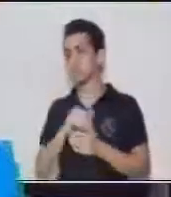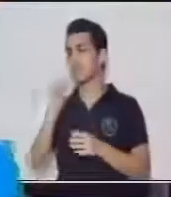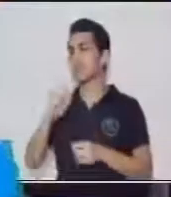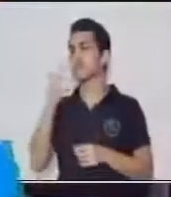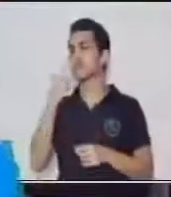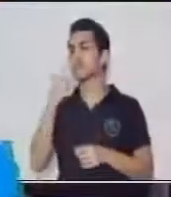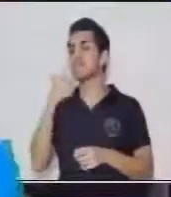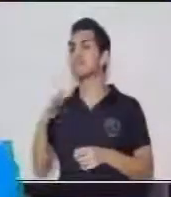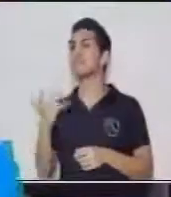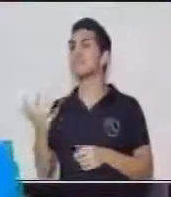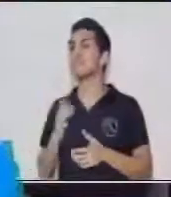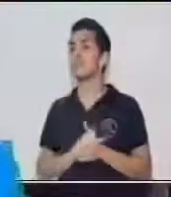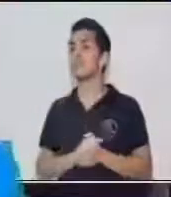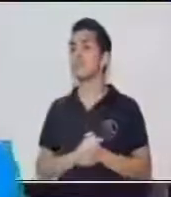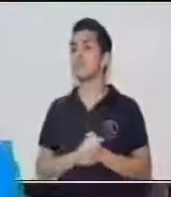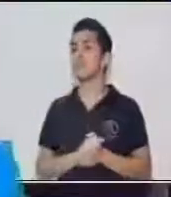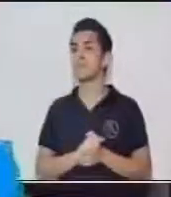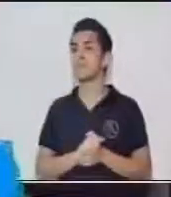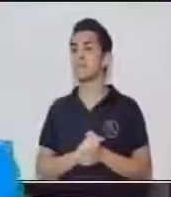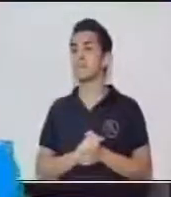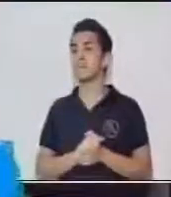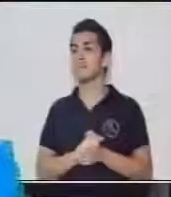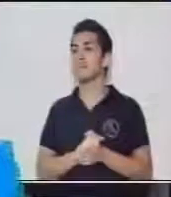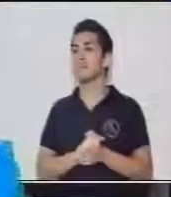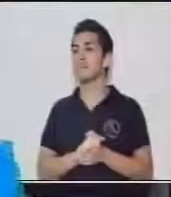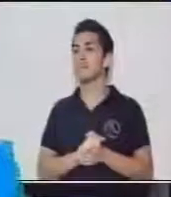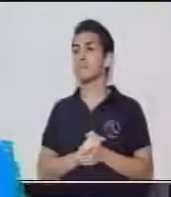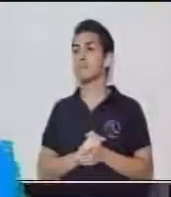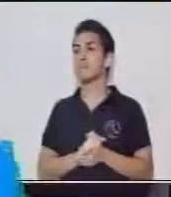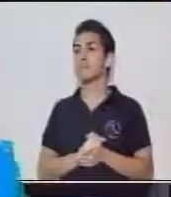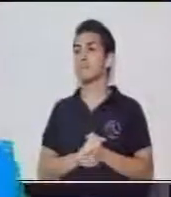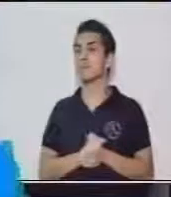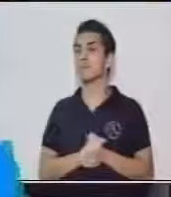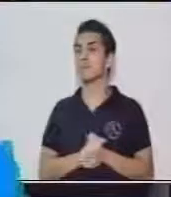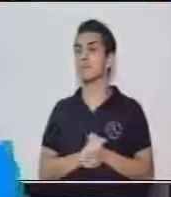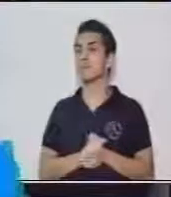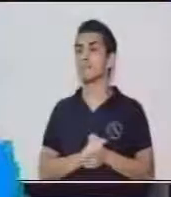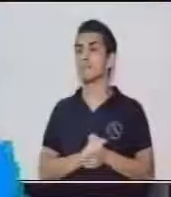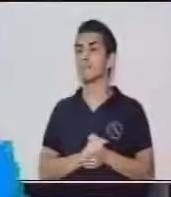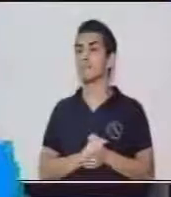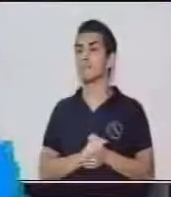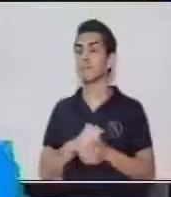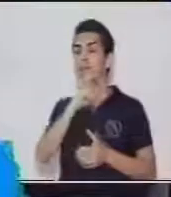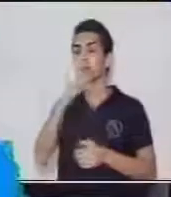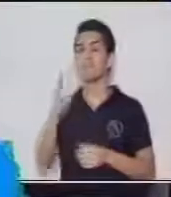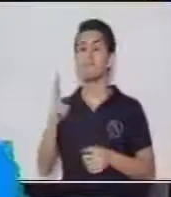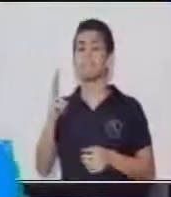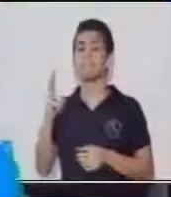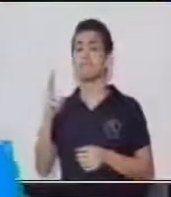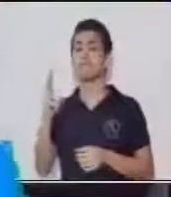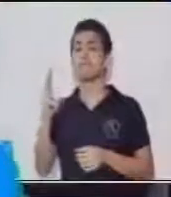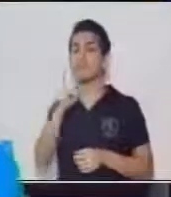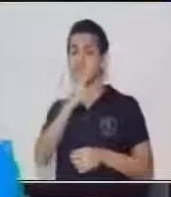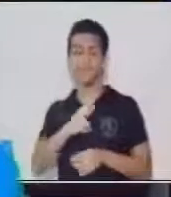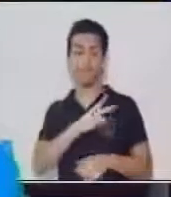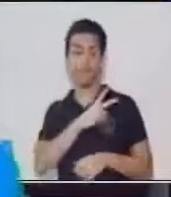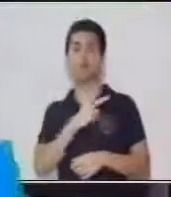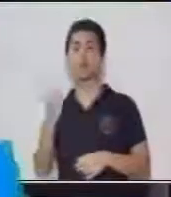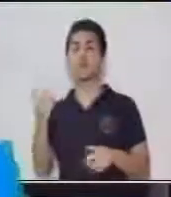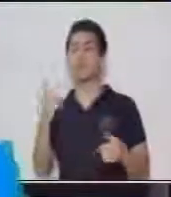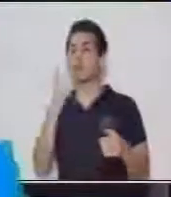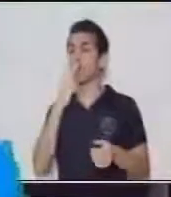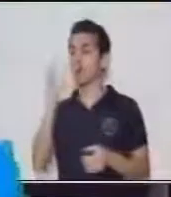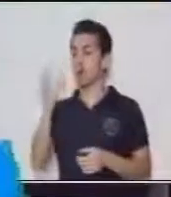lo que es el valor del día de hoy, que es la honestidad. ¿Han escuchado de la honestidad? Bueno,